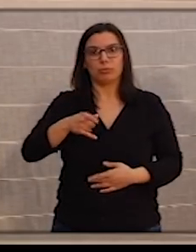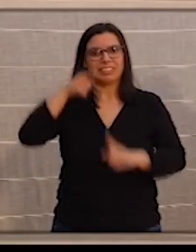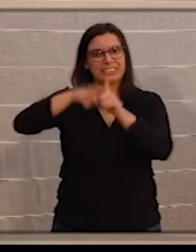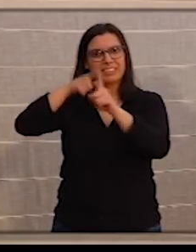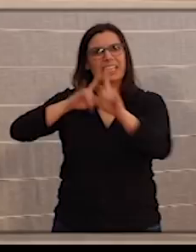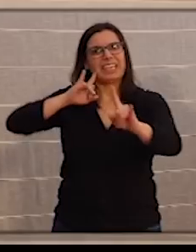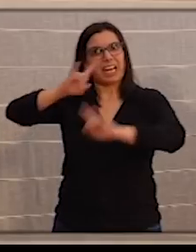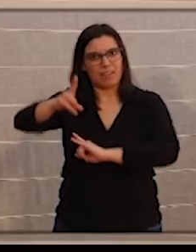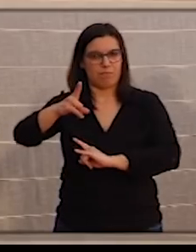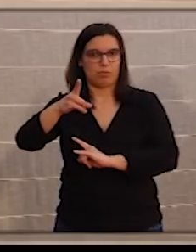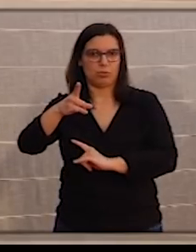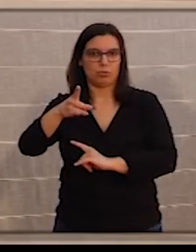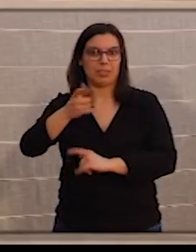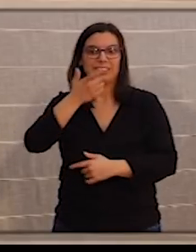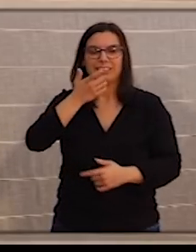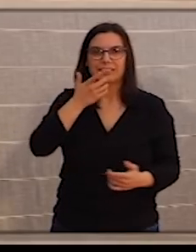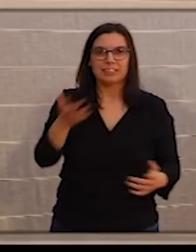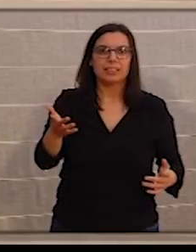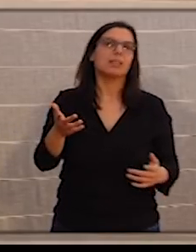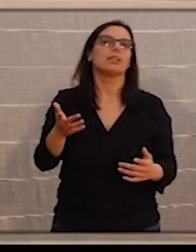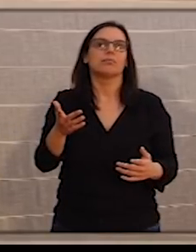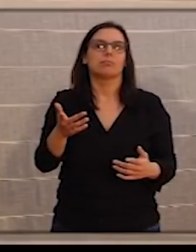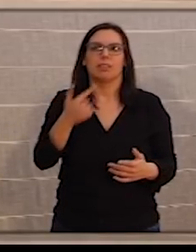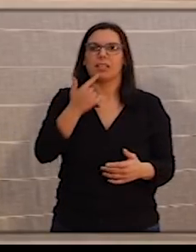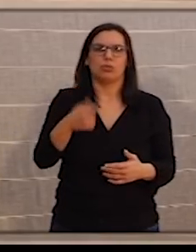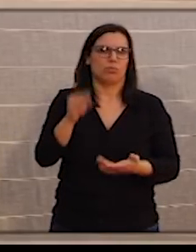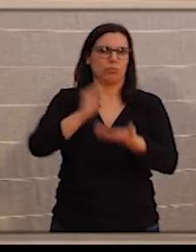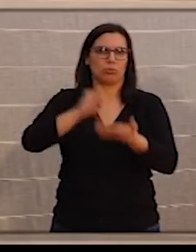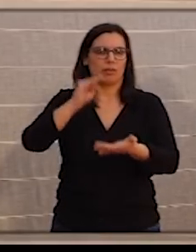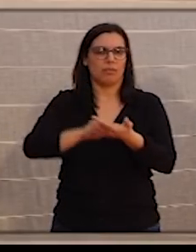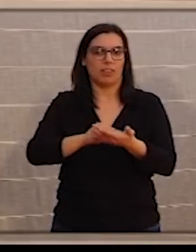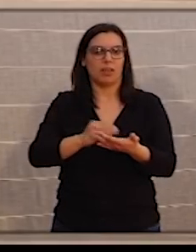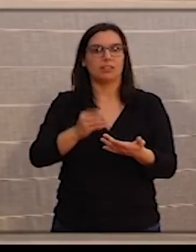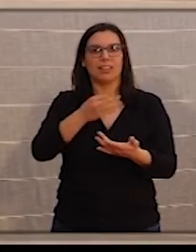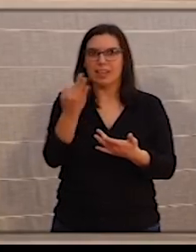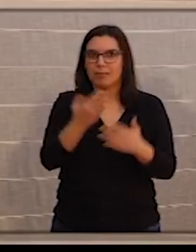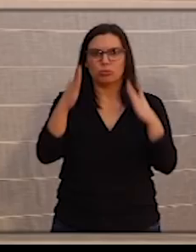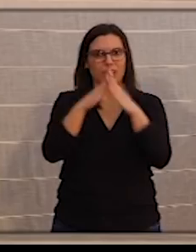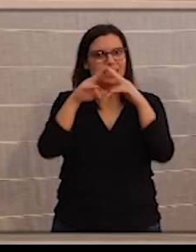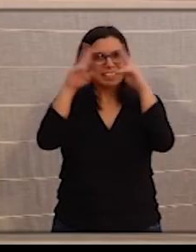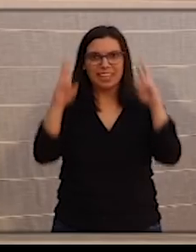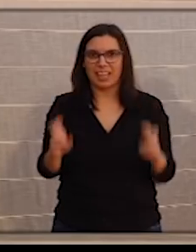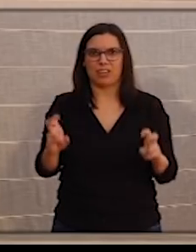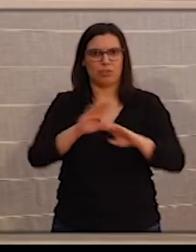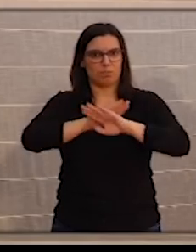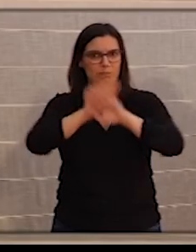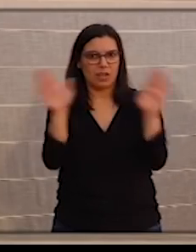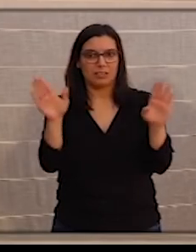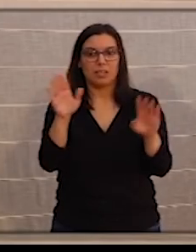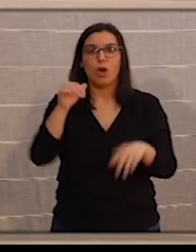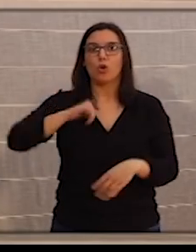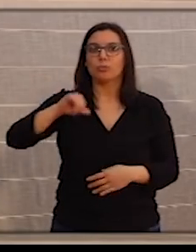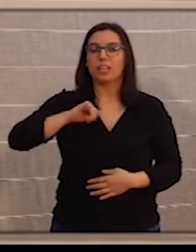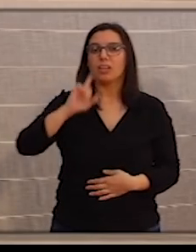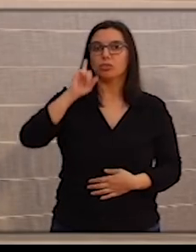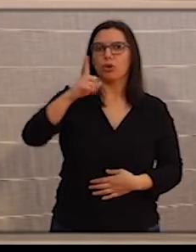lo que tenemos que hacer es, como se ha dicho en reiteradas ocasiones, es quedarnos en nuestras casas y solamente ir al hospital